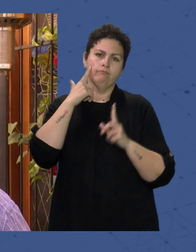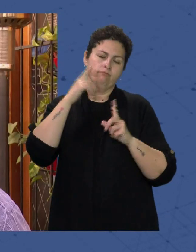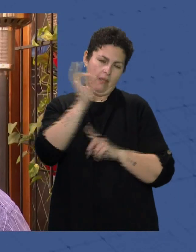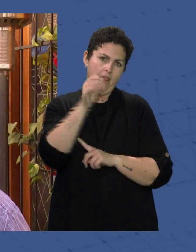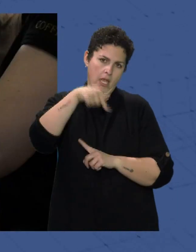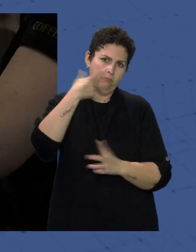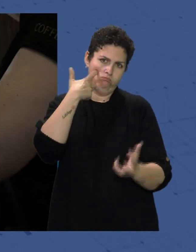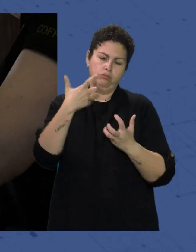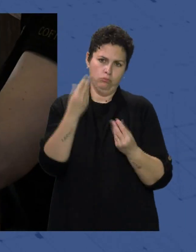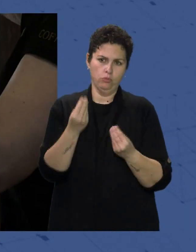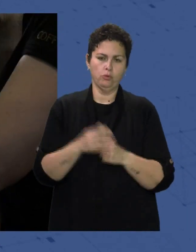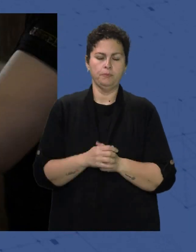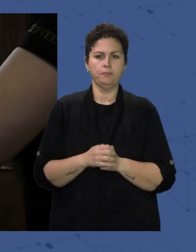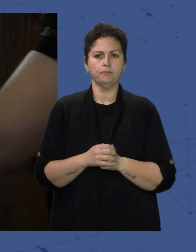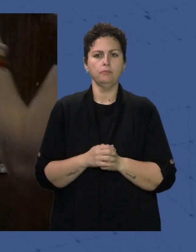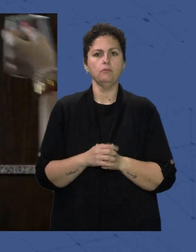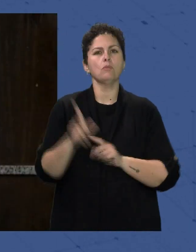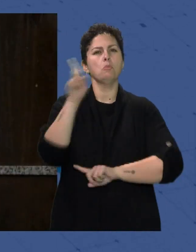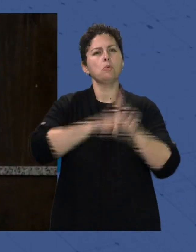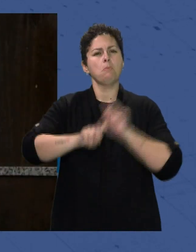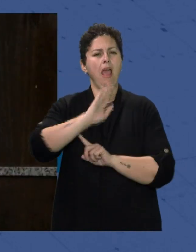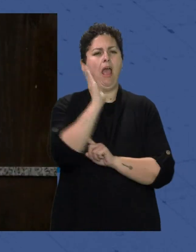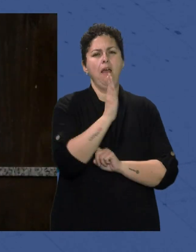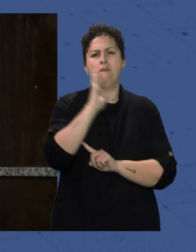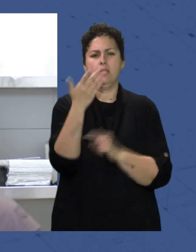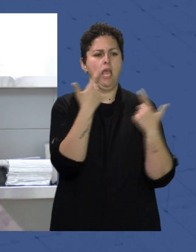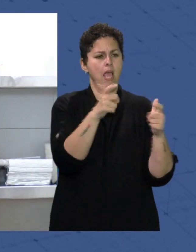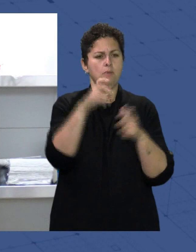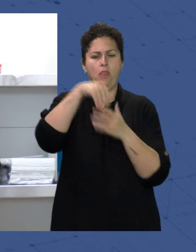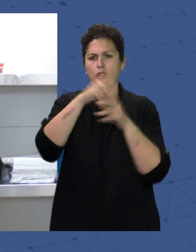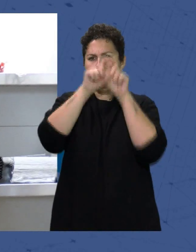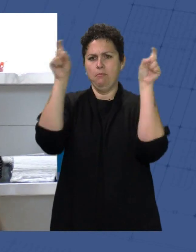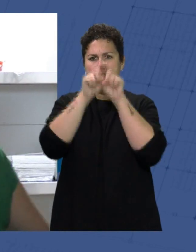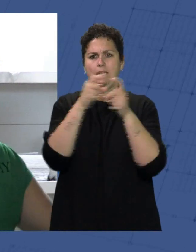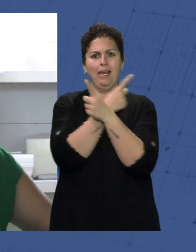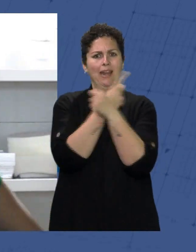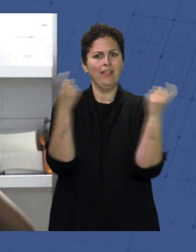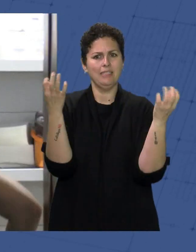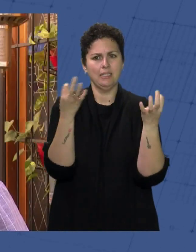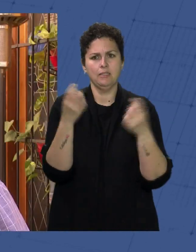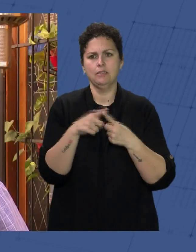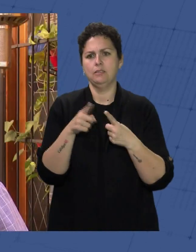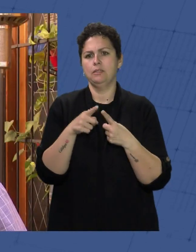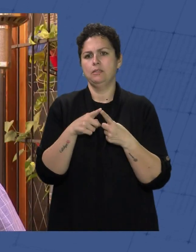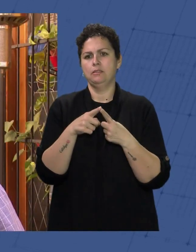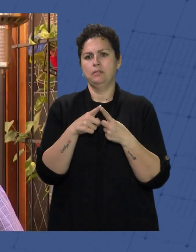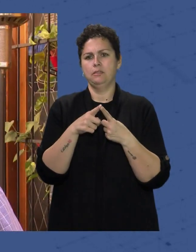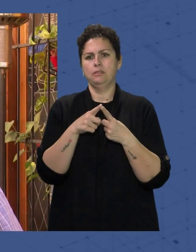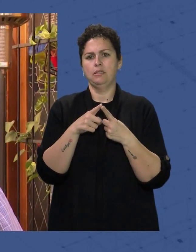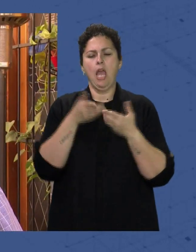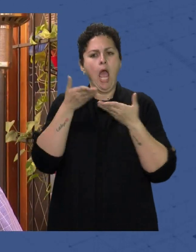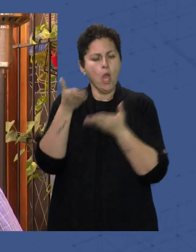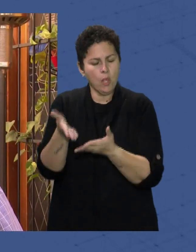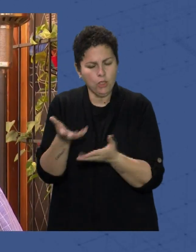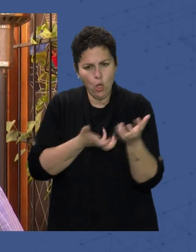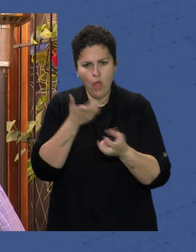También mucho Un problema Que afecta A todos los ámbitos De la empresa Se necesitan Tanto camarero Ayudantes de cocina Ayudantes